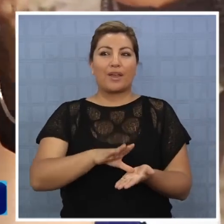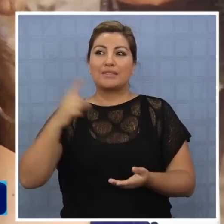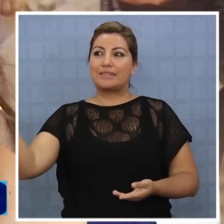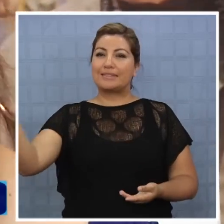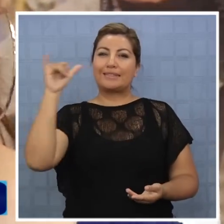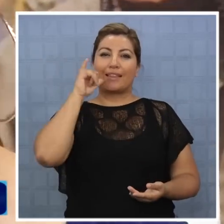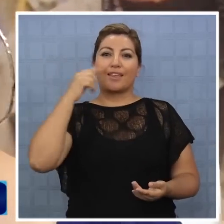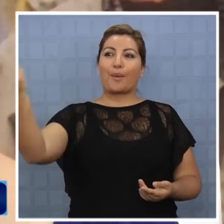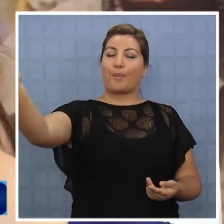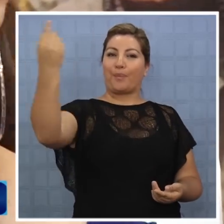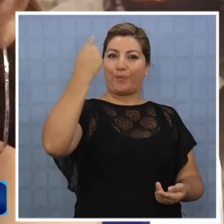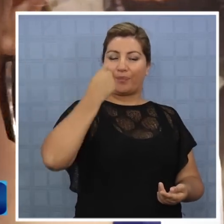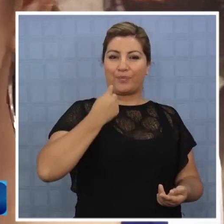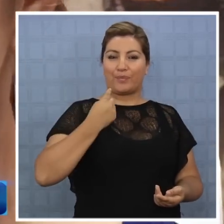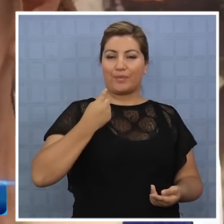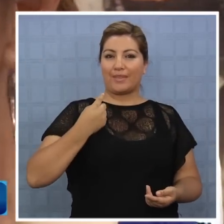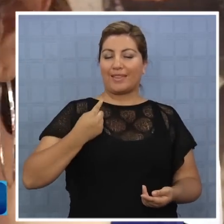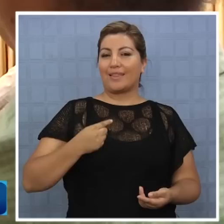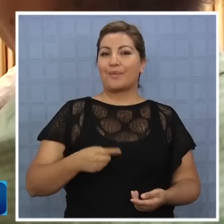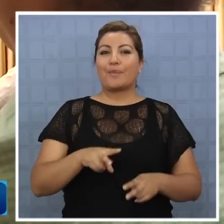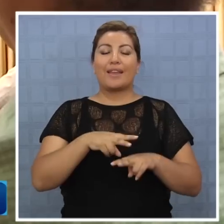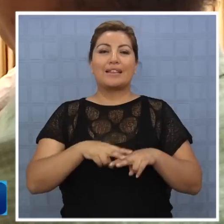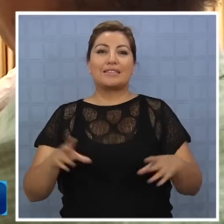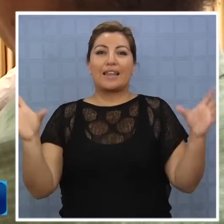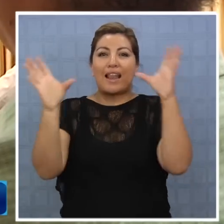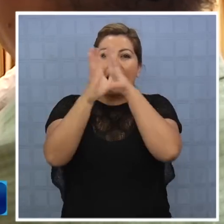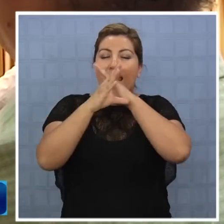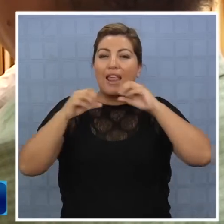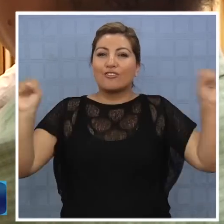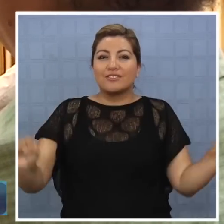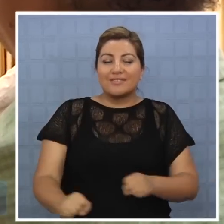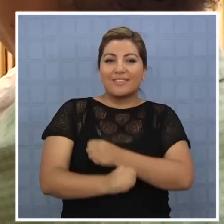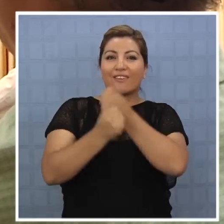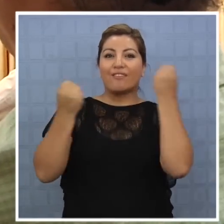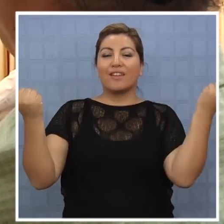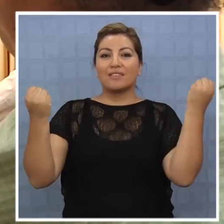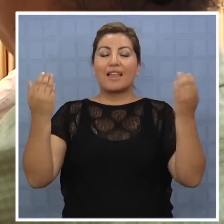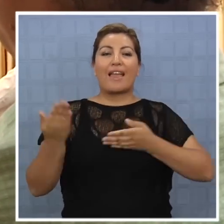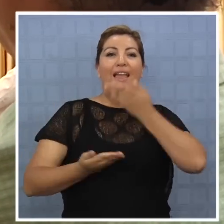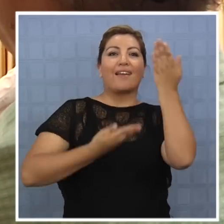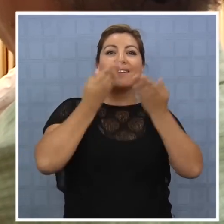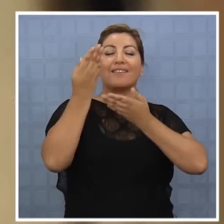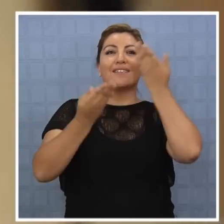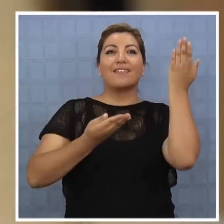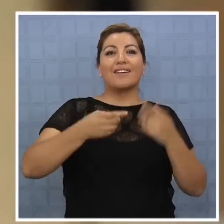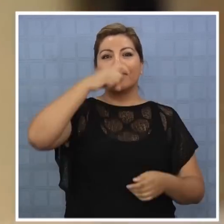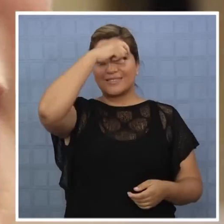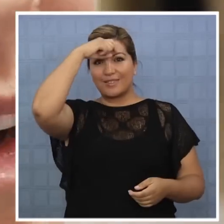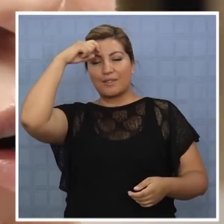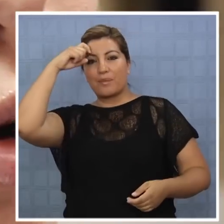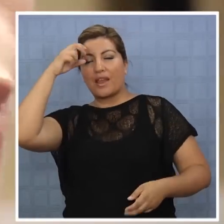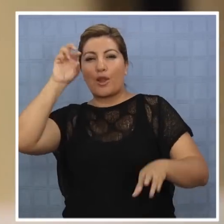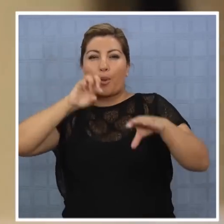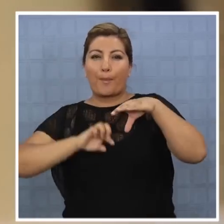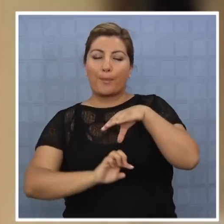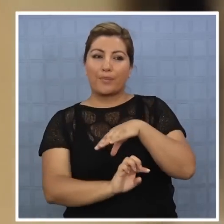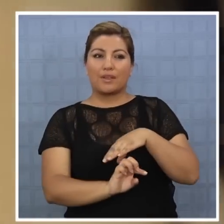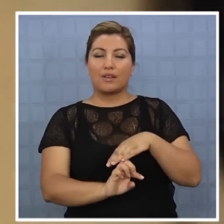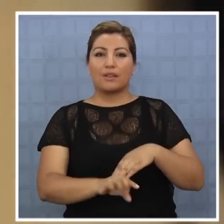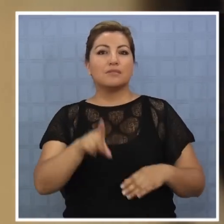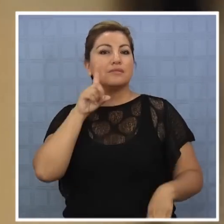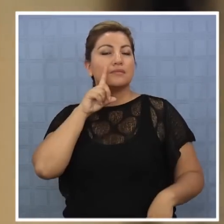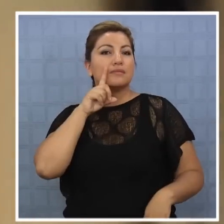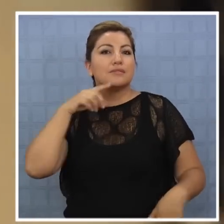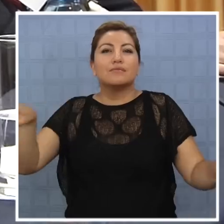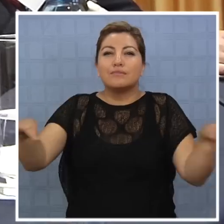Nidia Caro llegó hasta nuestra ciudad para participar en la noche de cierre del festival Canta en Verano Pica 2012.